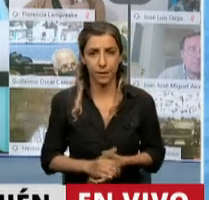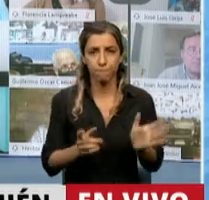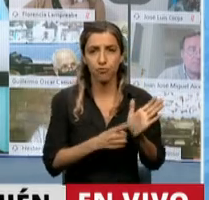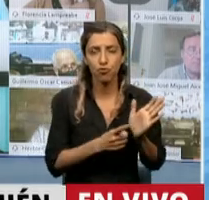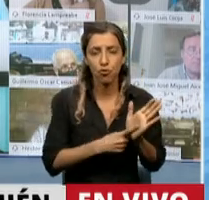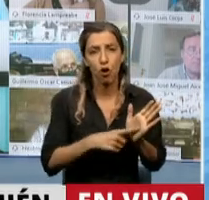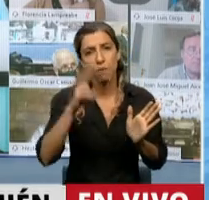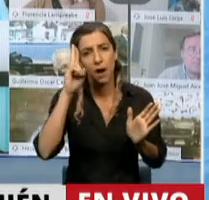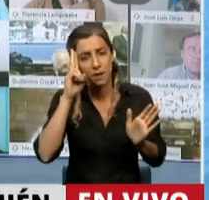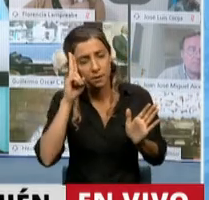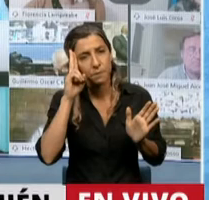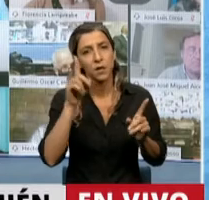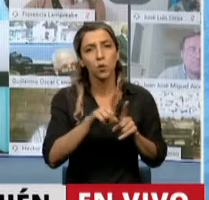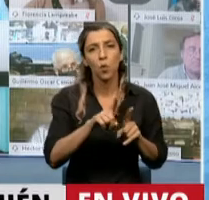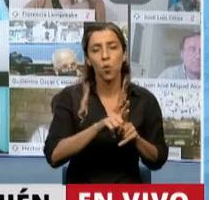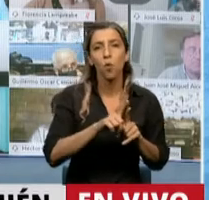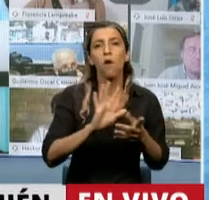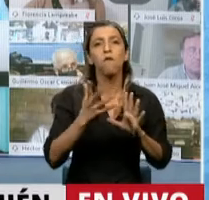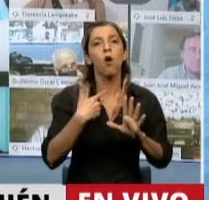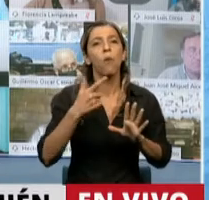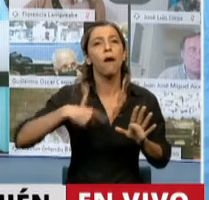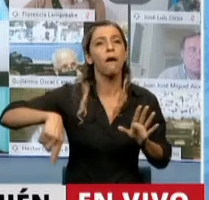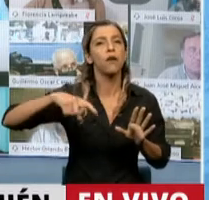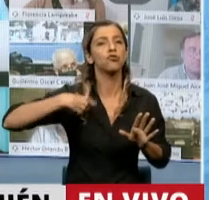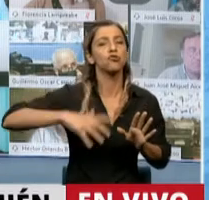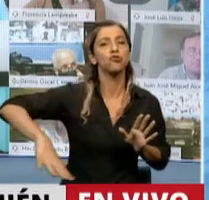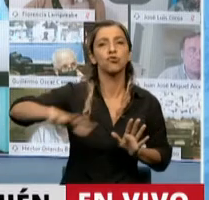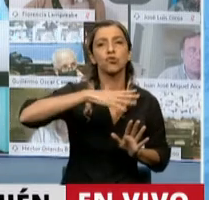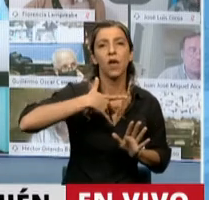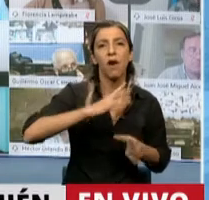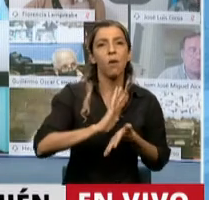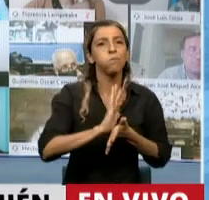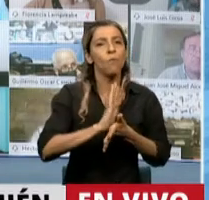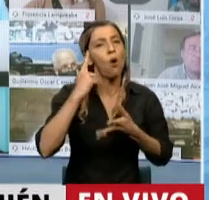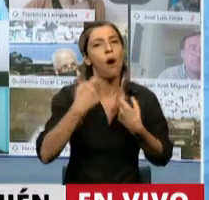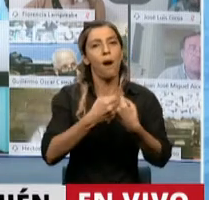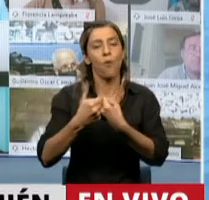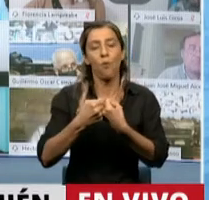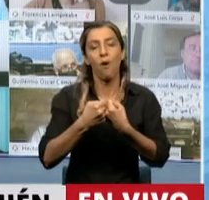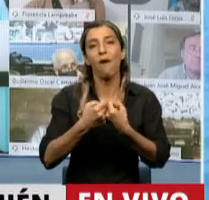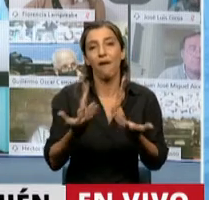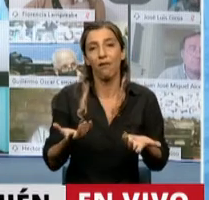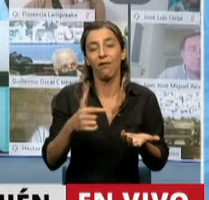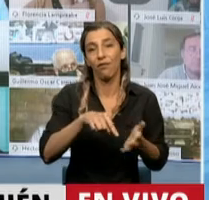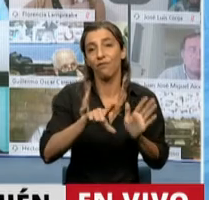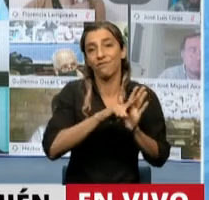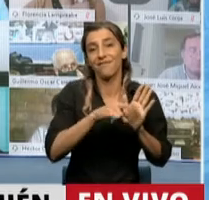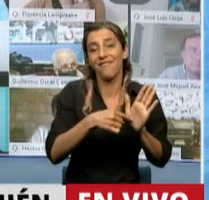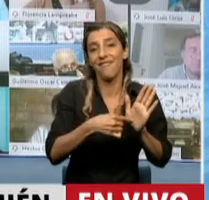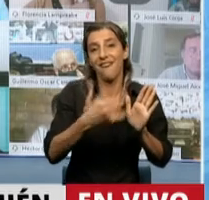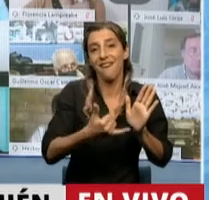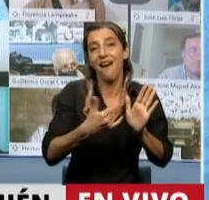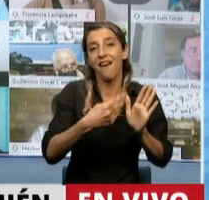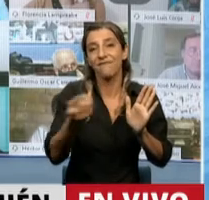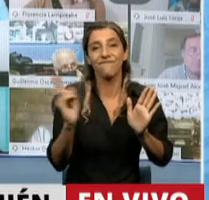respete el contrato social es la base de funcionamiento de toda sociedad. No se puede beneficiar